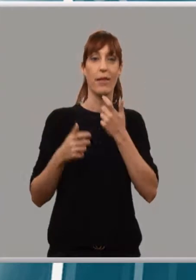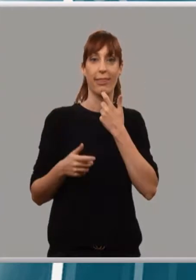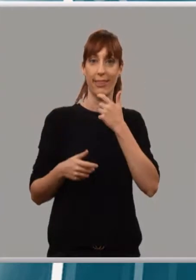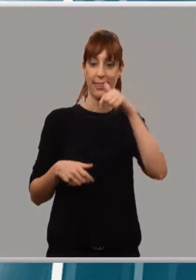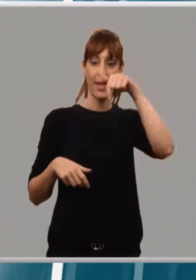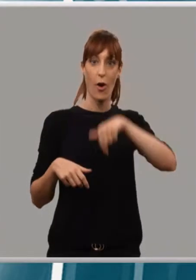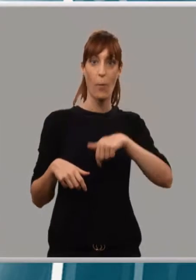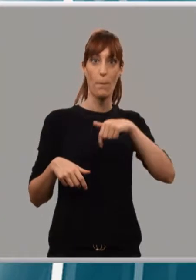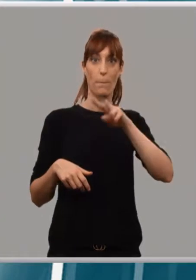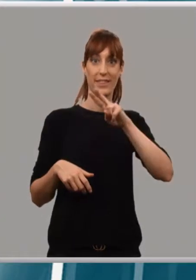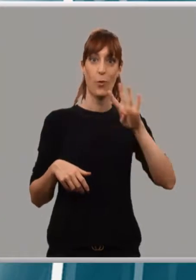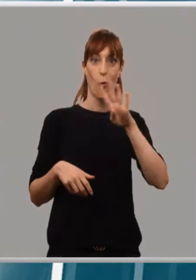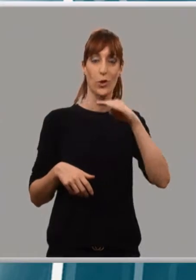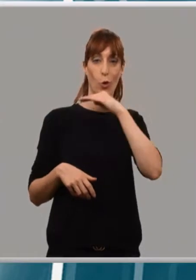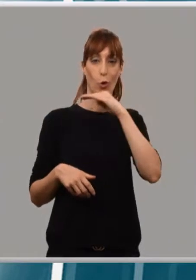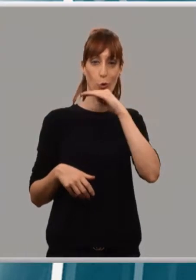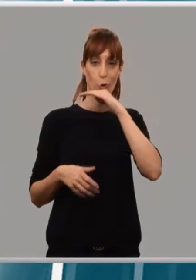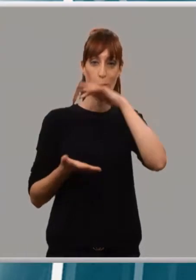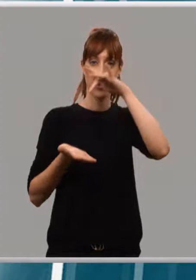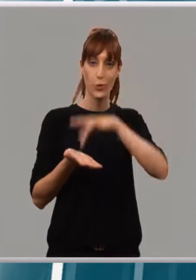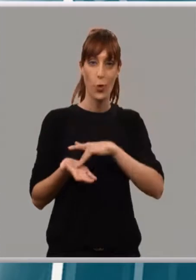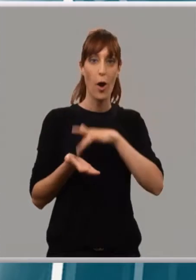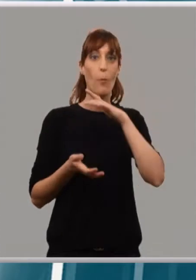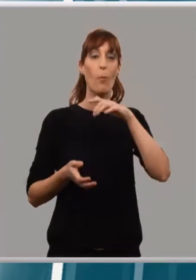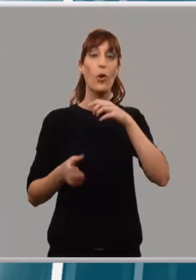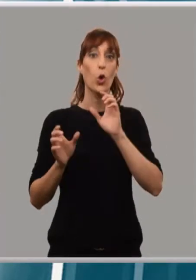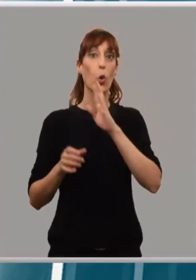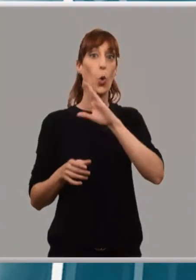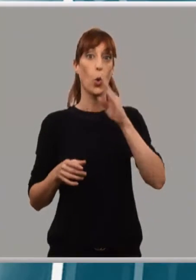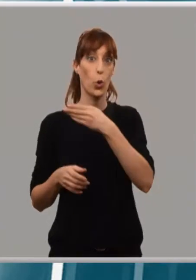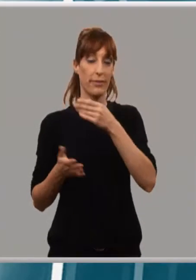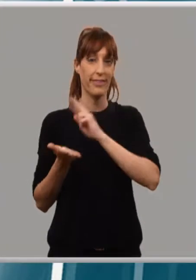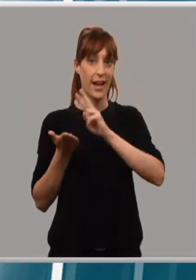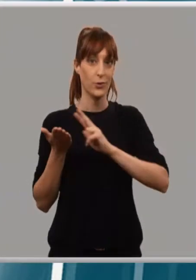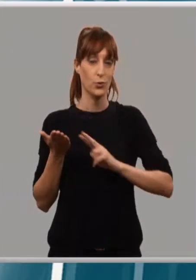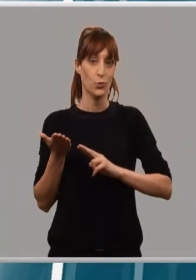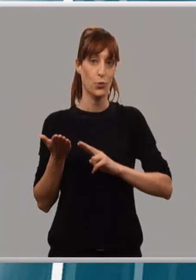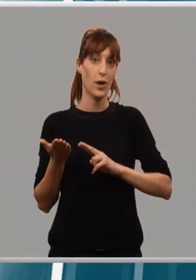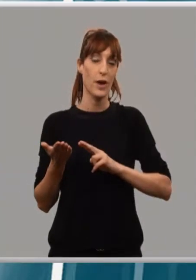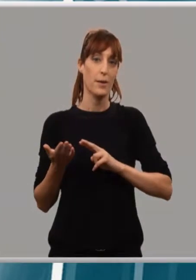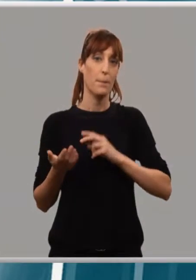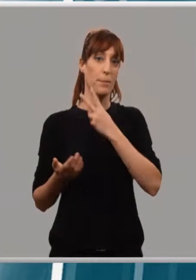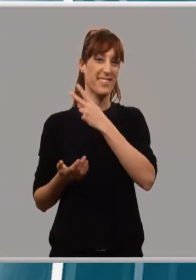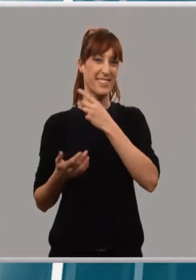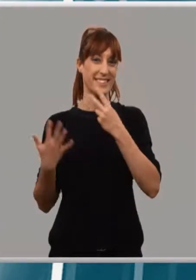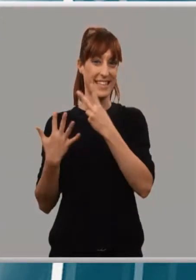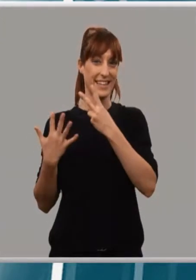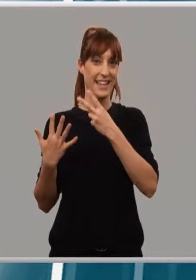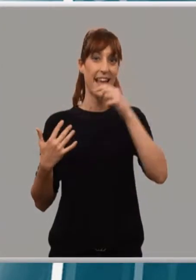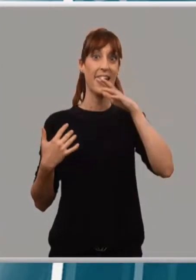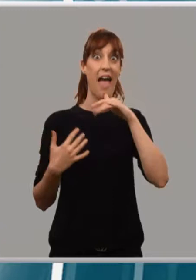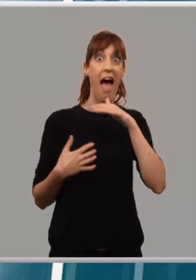octubre. En La Rioja hay 67 clubes de lectura y ahora la novedad es que se han añadido dos digitales.